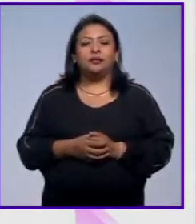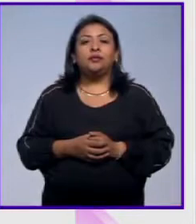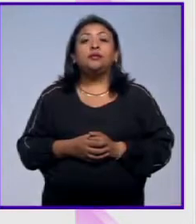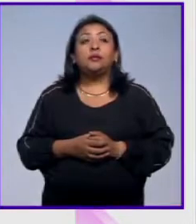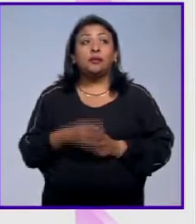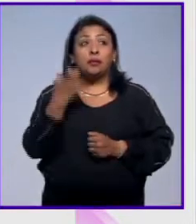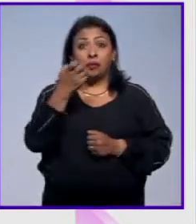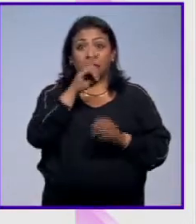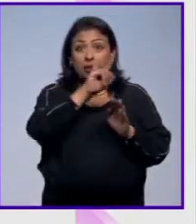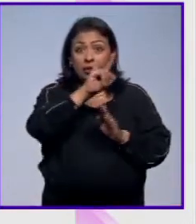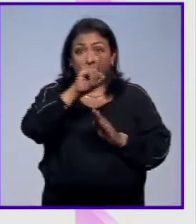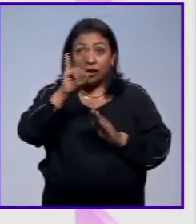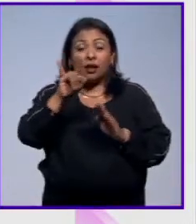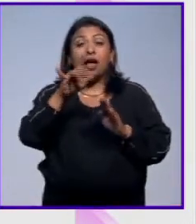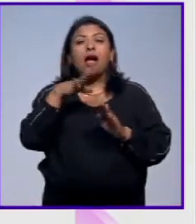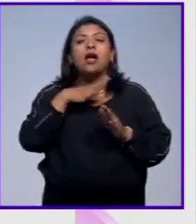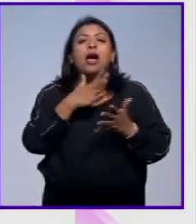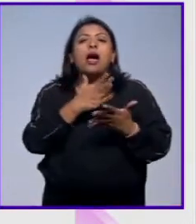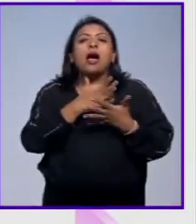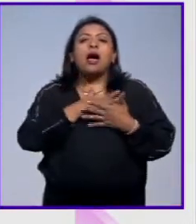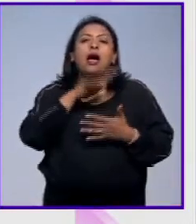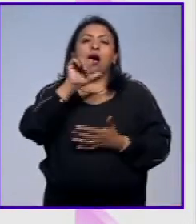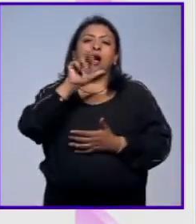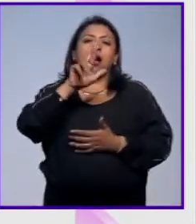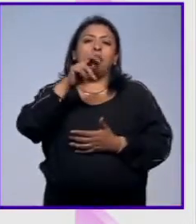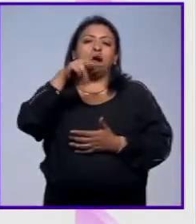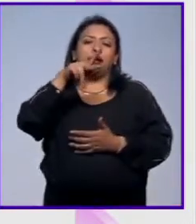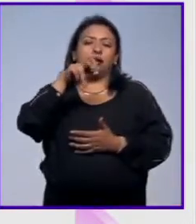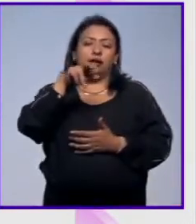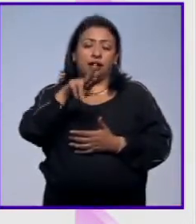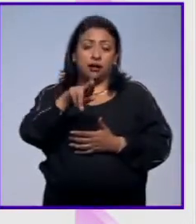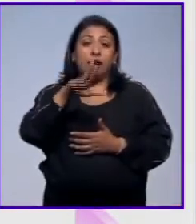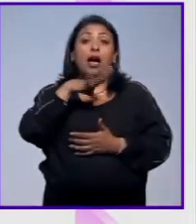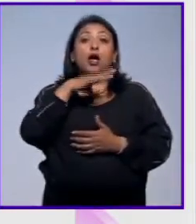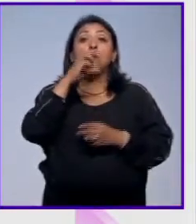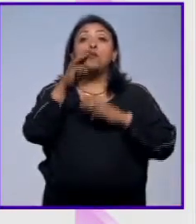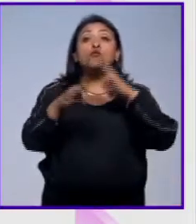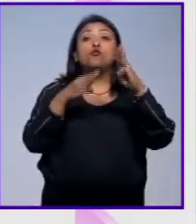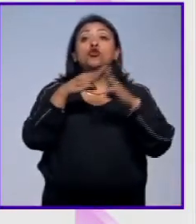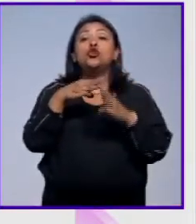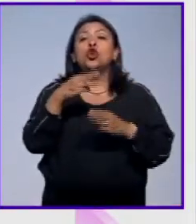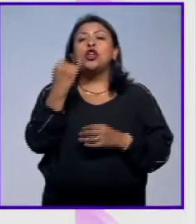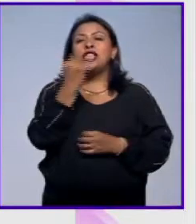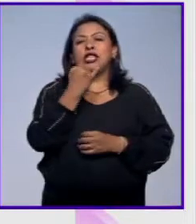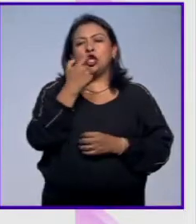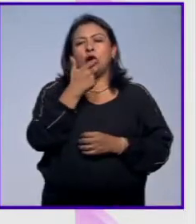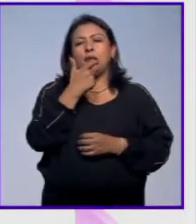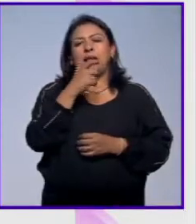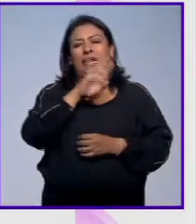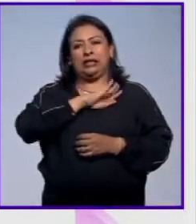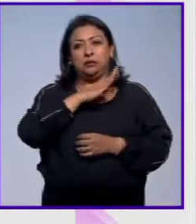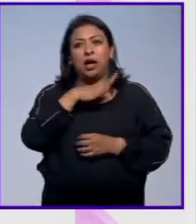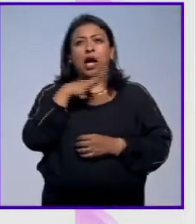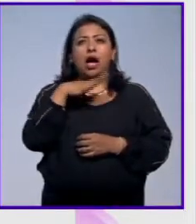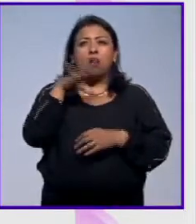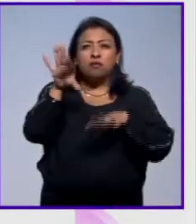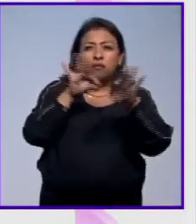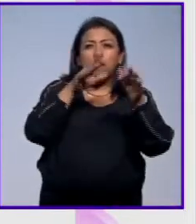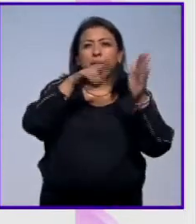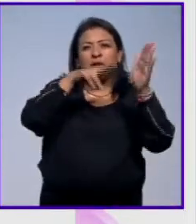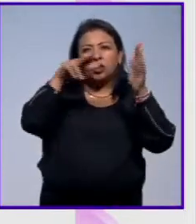Estas piezas representan la pasión de Arker Huntington por el mundo hispánico y que lo llevó a coleccionar pinturas